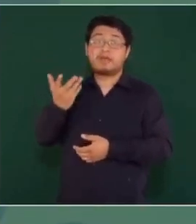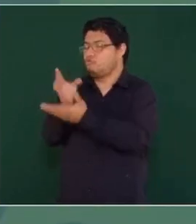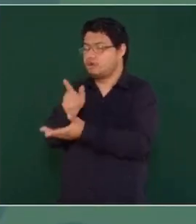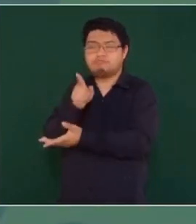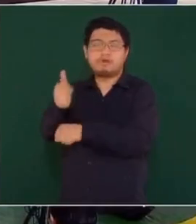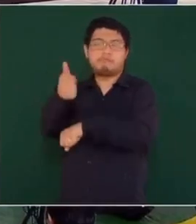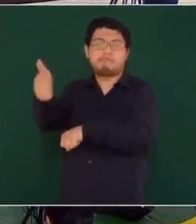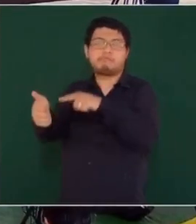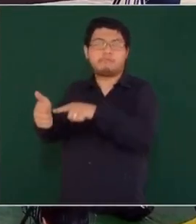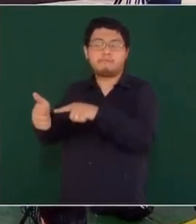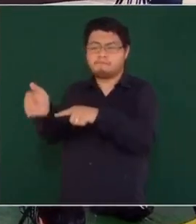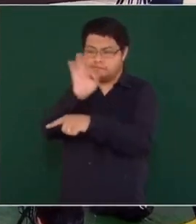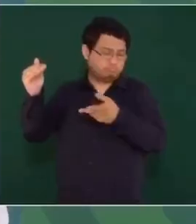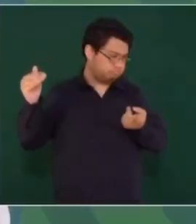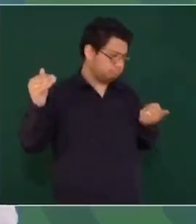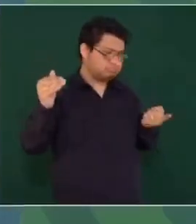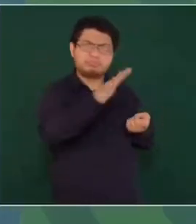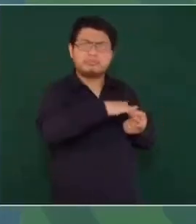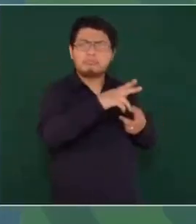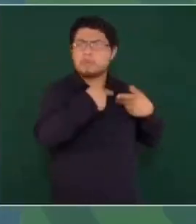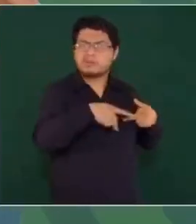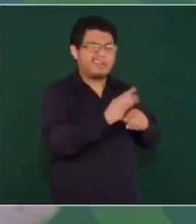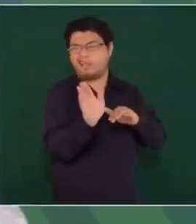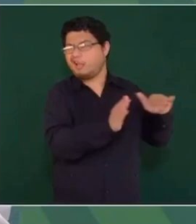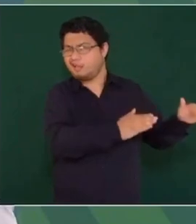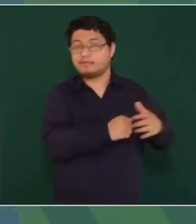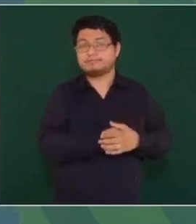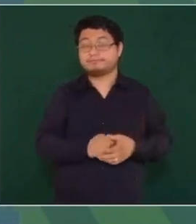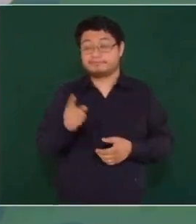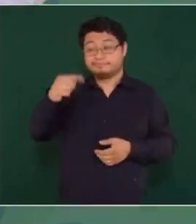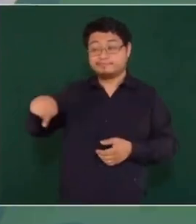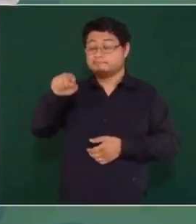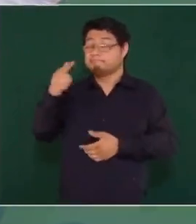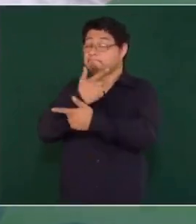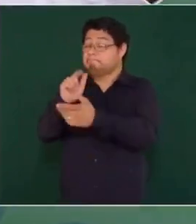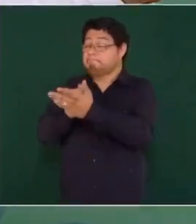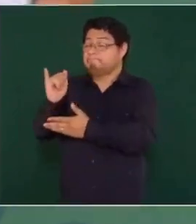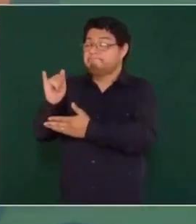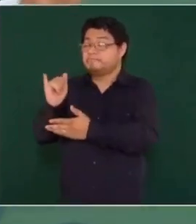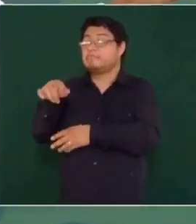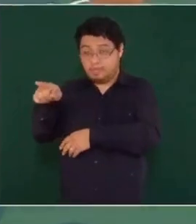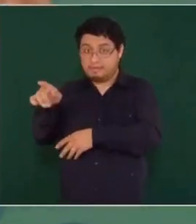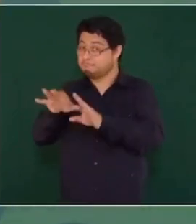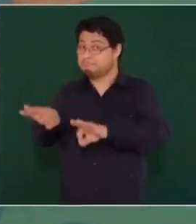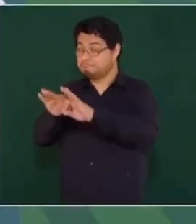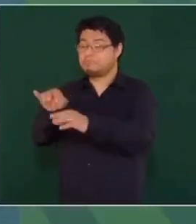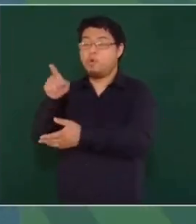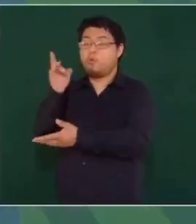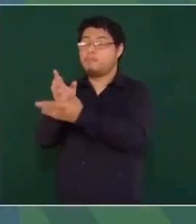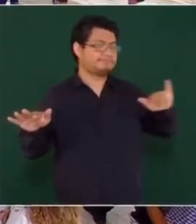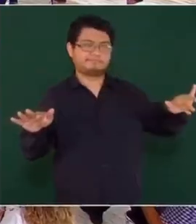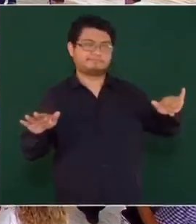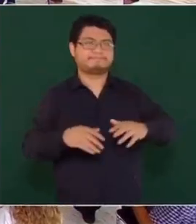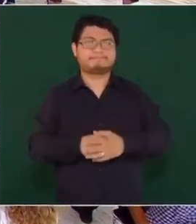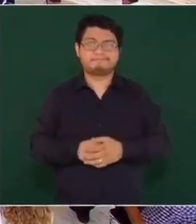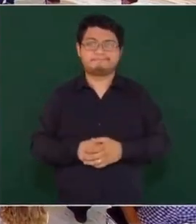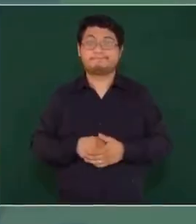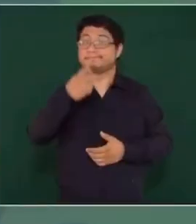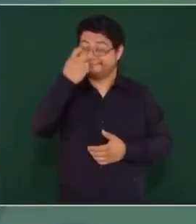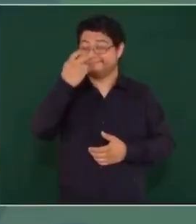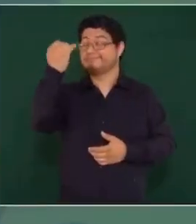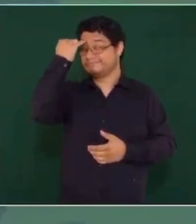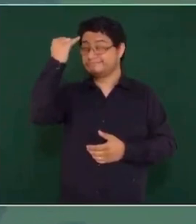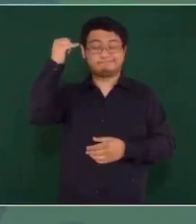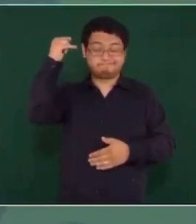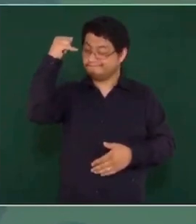pero sin demos. Quieren poder, pero sin pueblo. Quieren una democracia muy peculiar en donde todos los intereses cuenten menos el interés del pueblo. Este es el fondo